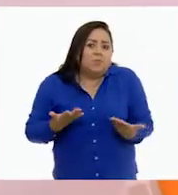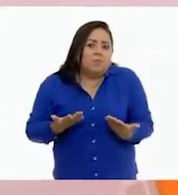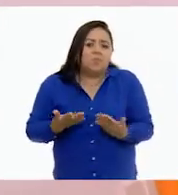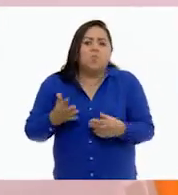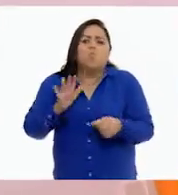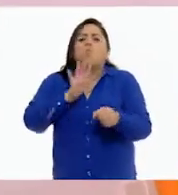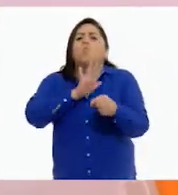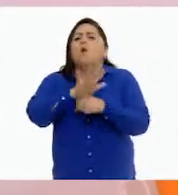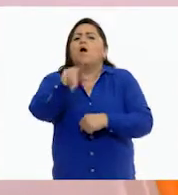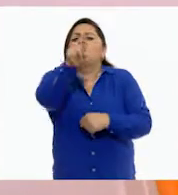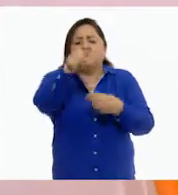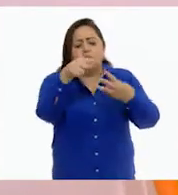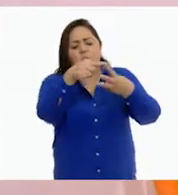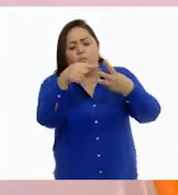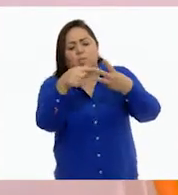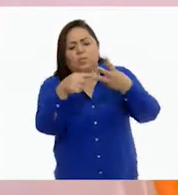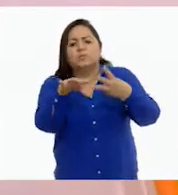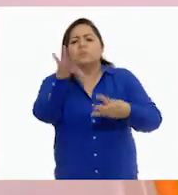¿Qué elegirías tú?